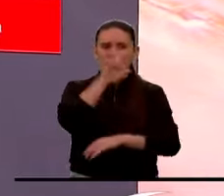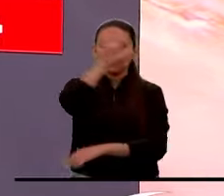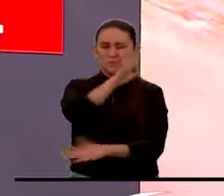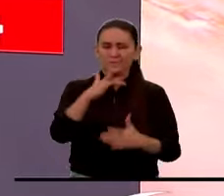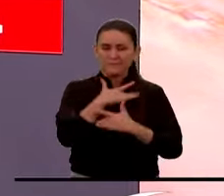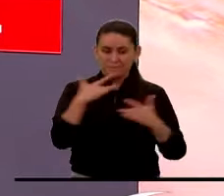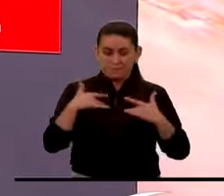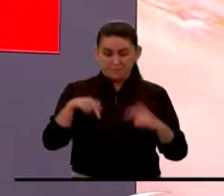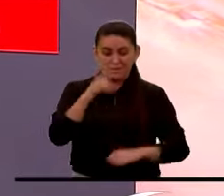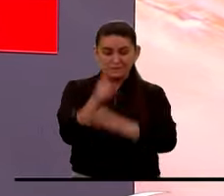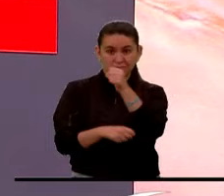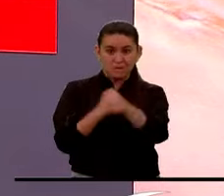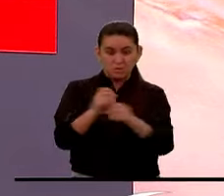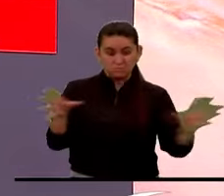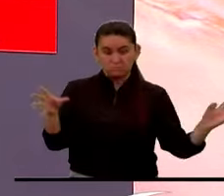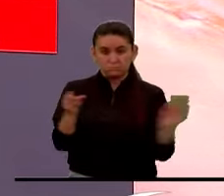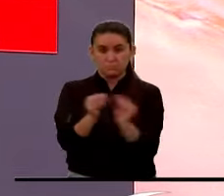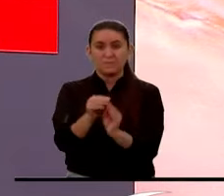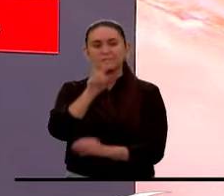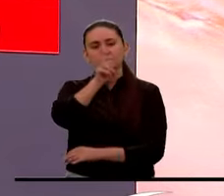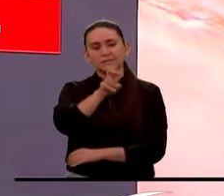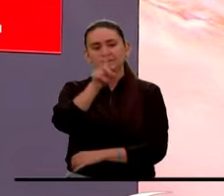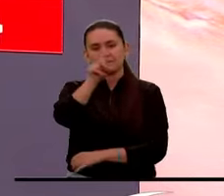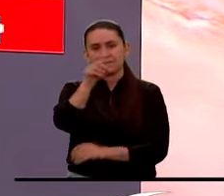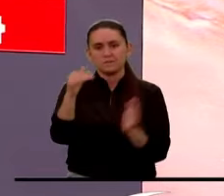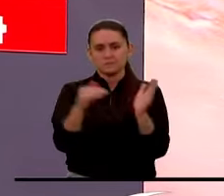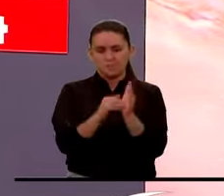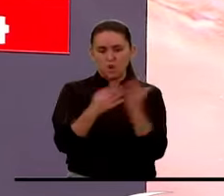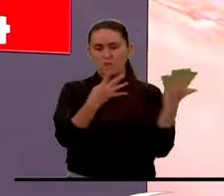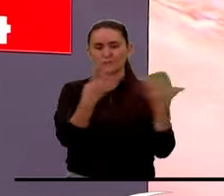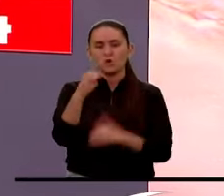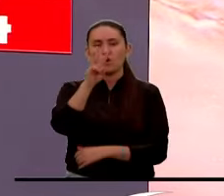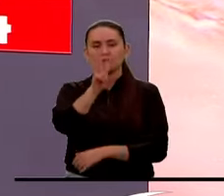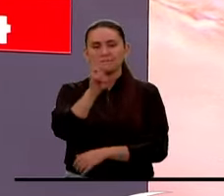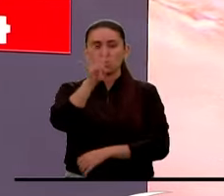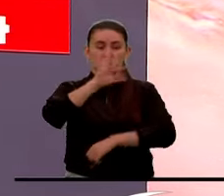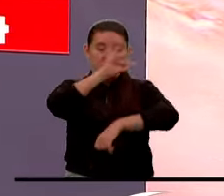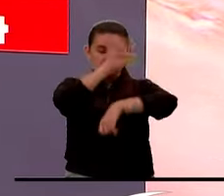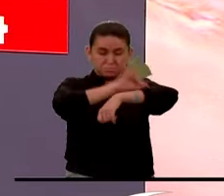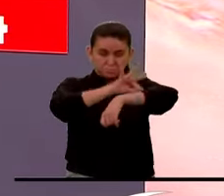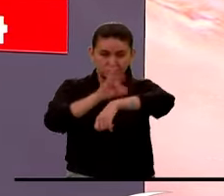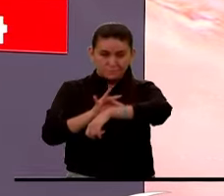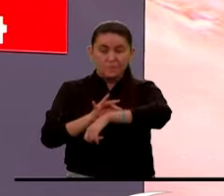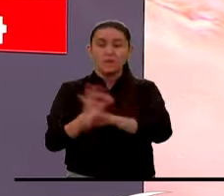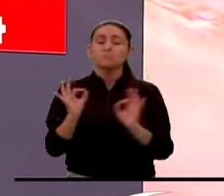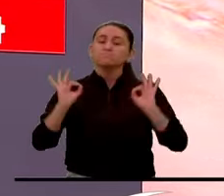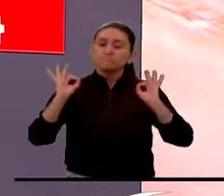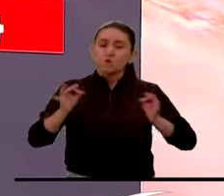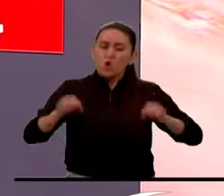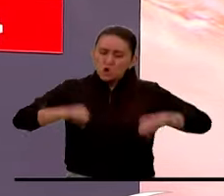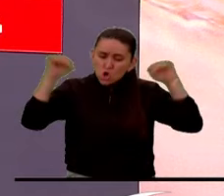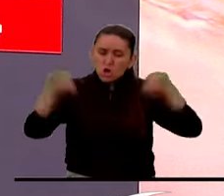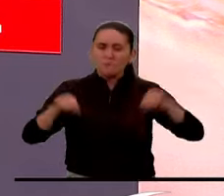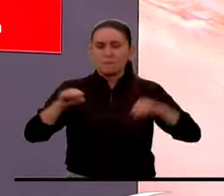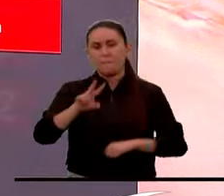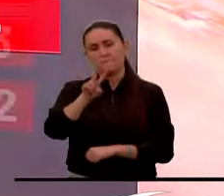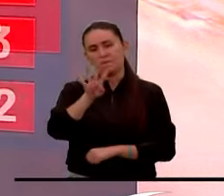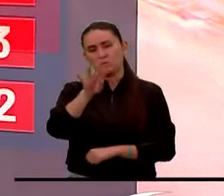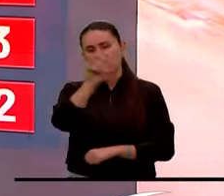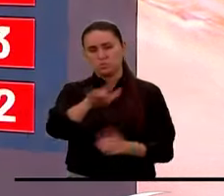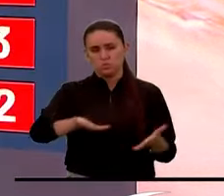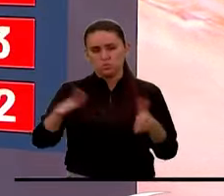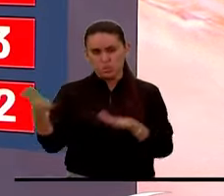2024 se han notificado 76.984 casos de dengue y se han confirmado 24 muertes.